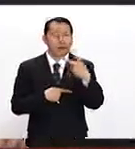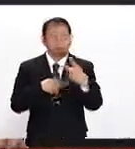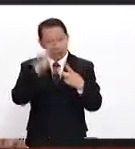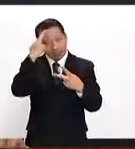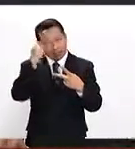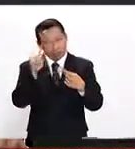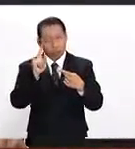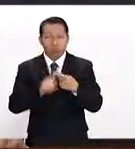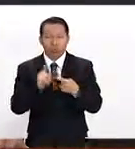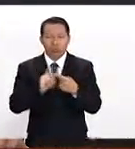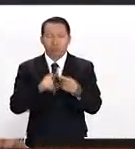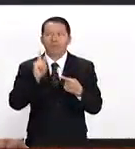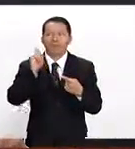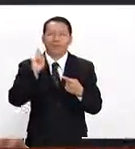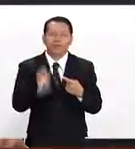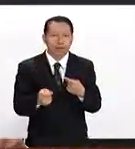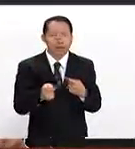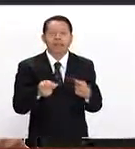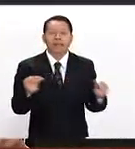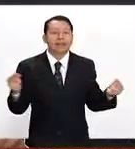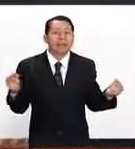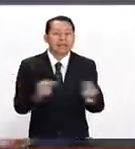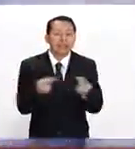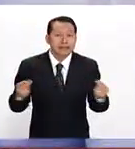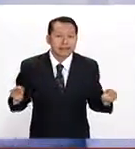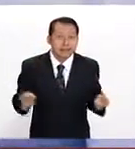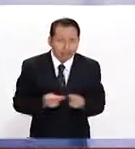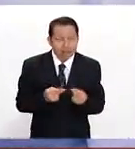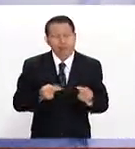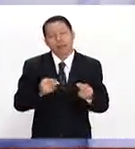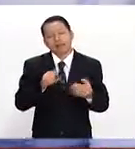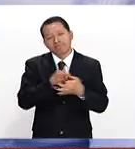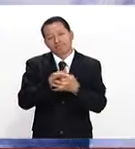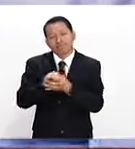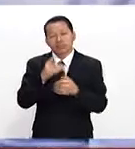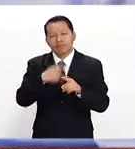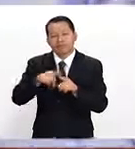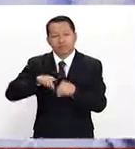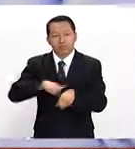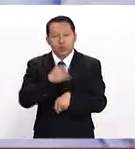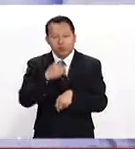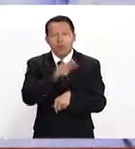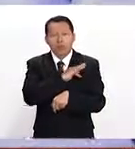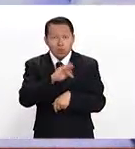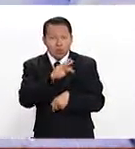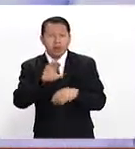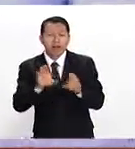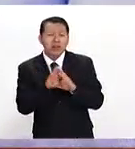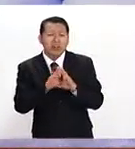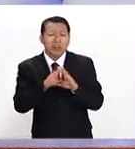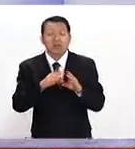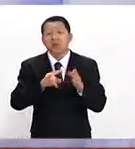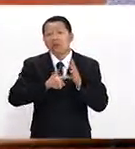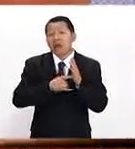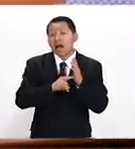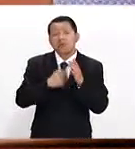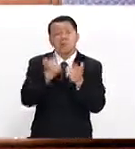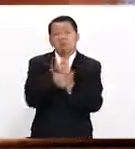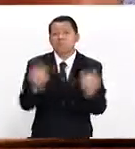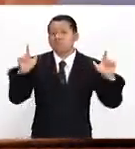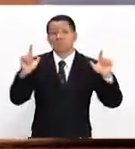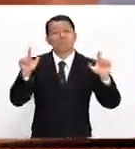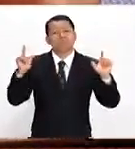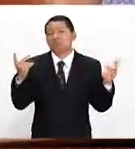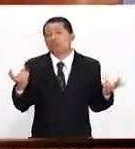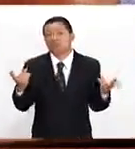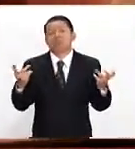Uno, es una necesidad asincrónica. Podemos estar, entrar en un diferente horario cuando